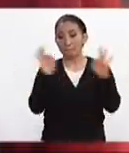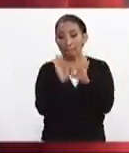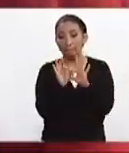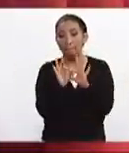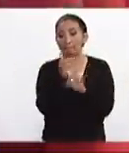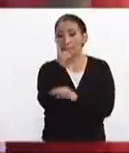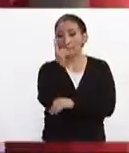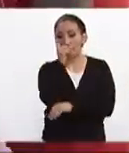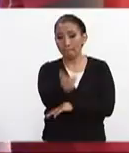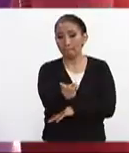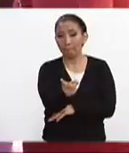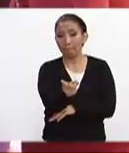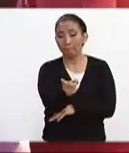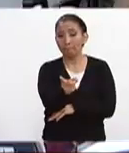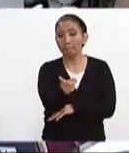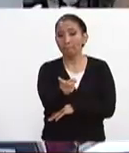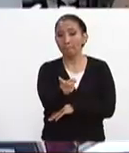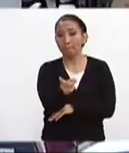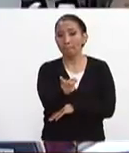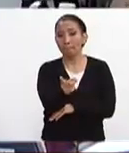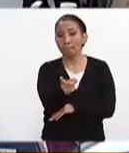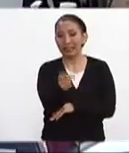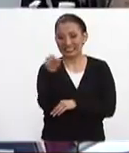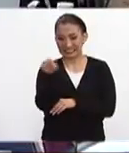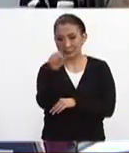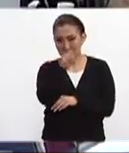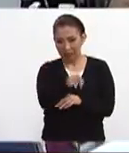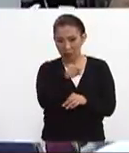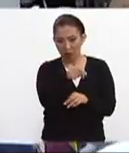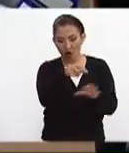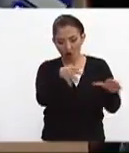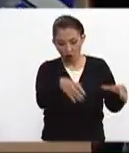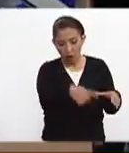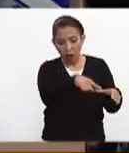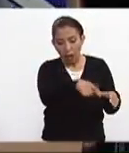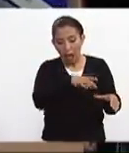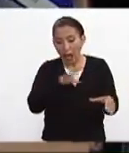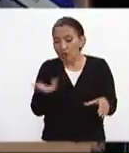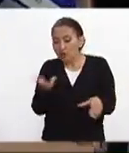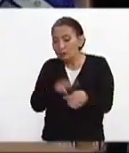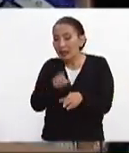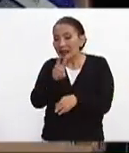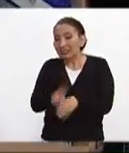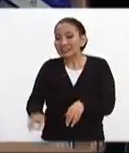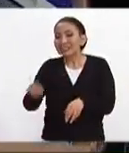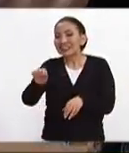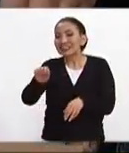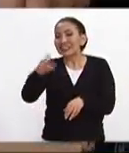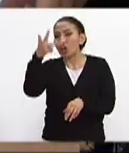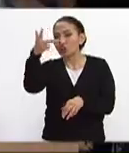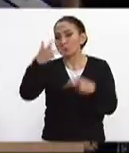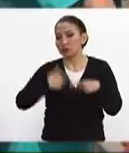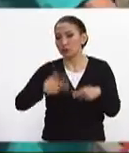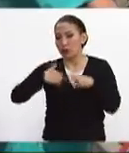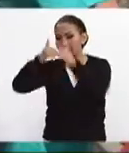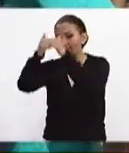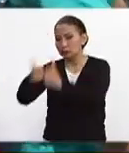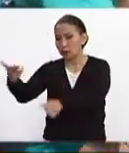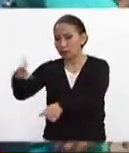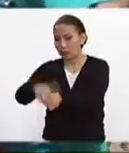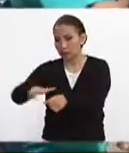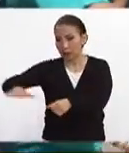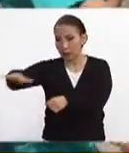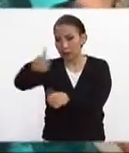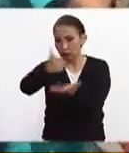comentar que de estas tenemos hospitalizadas a seiscientas setenta y ocho personas esto es